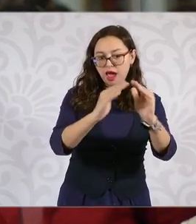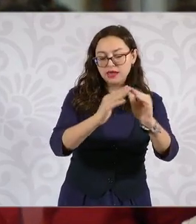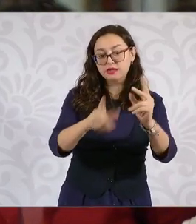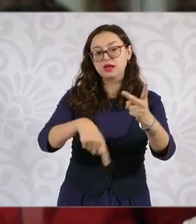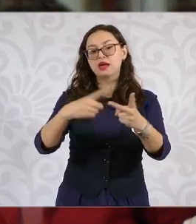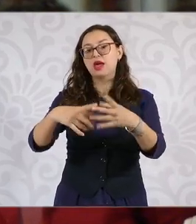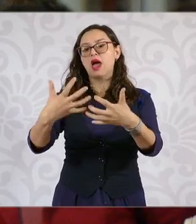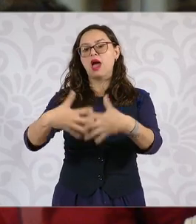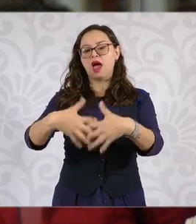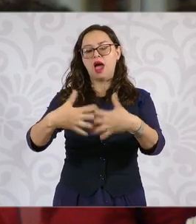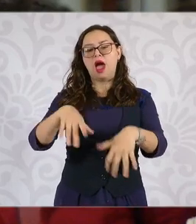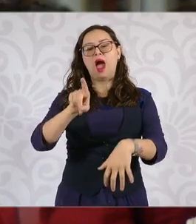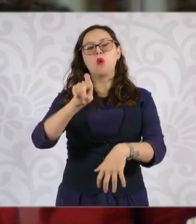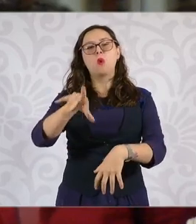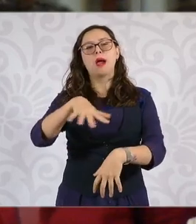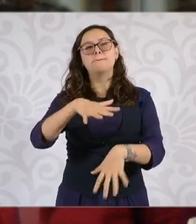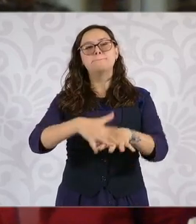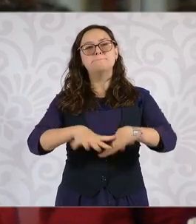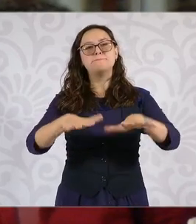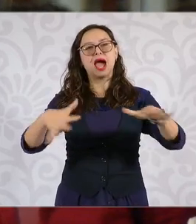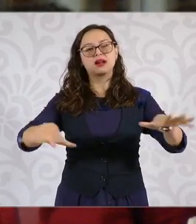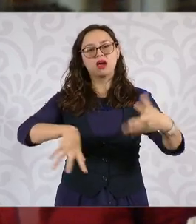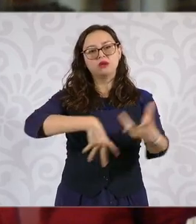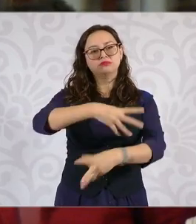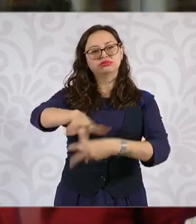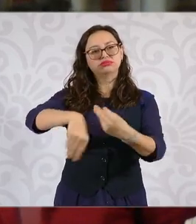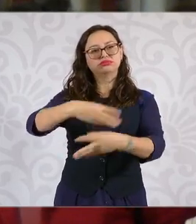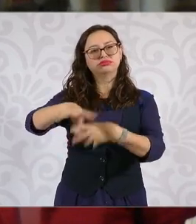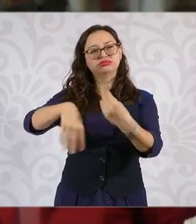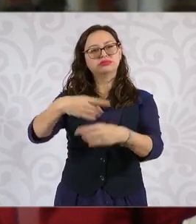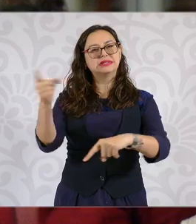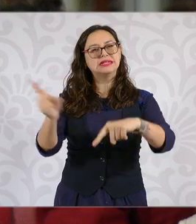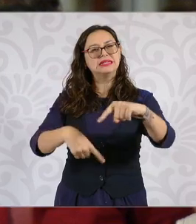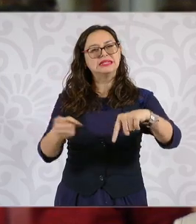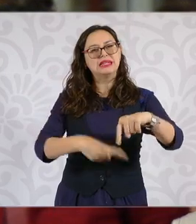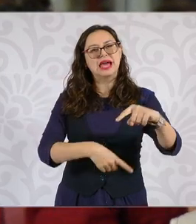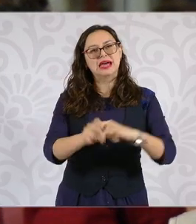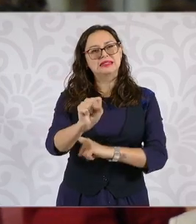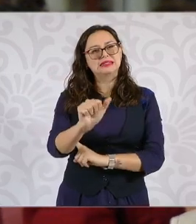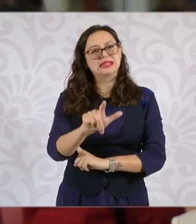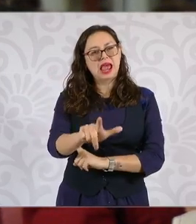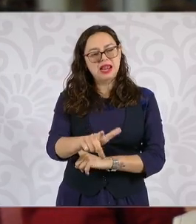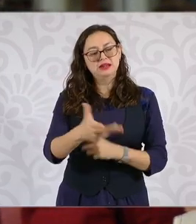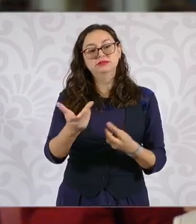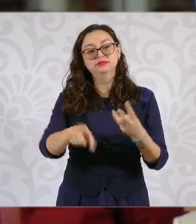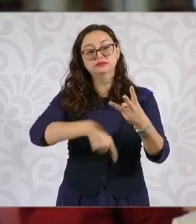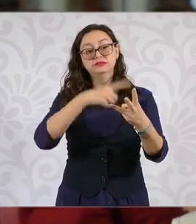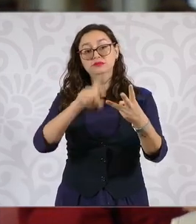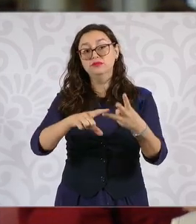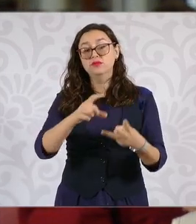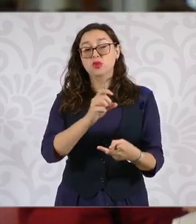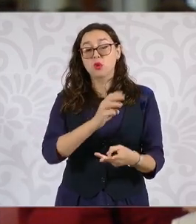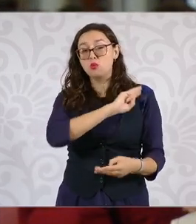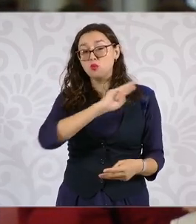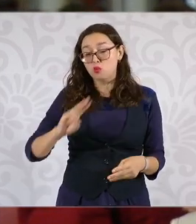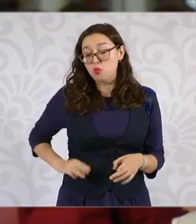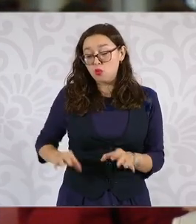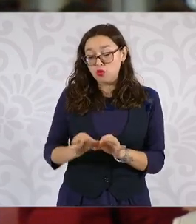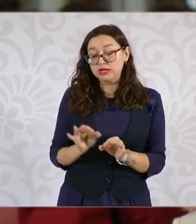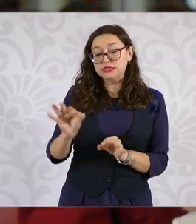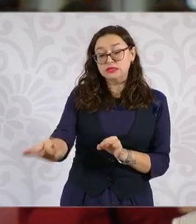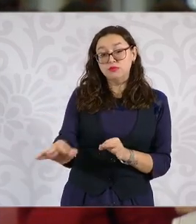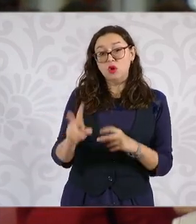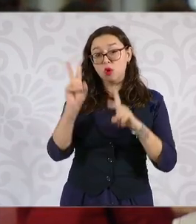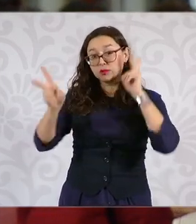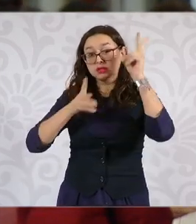habrá algún otro tema o en sí incluso a qué municipio visitará en el estado y hablando de